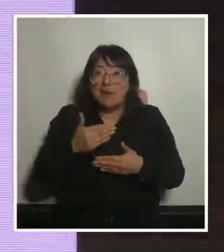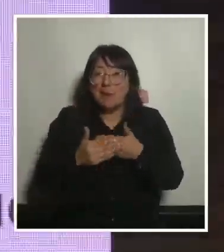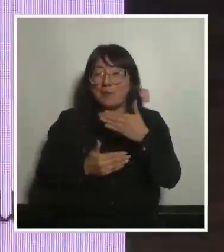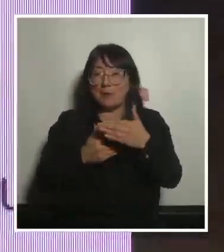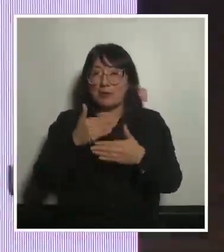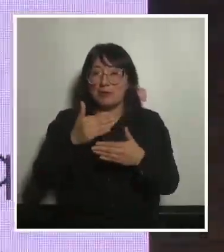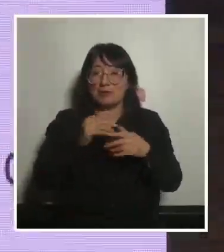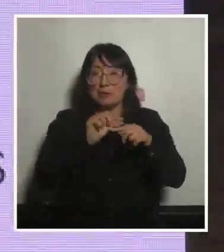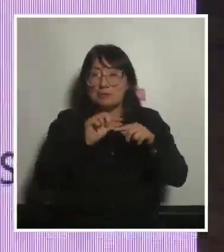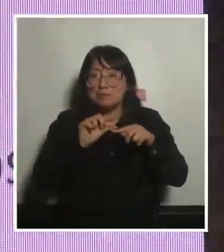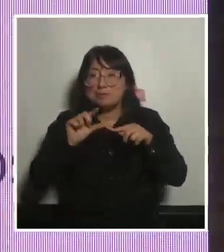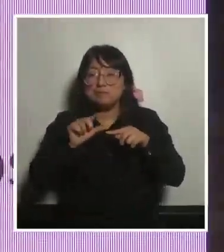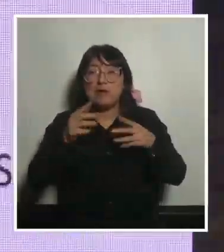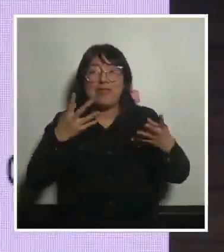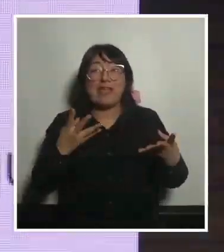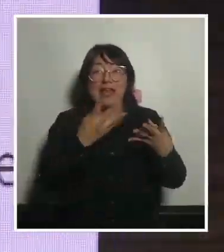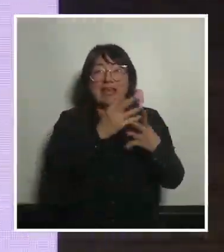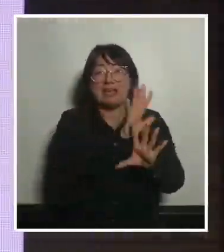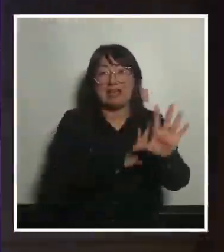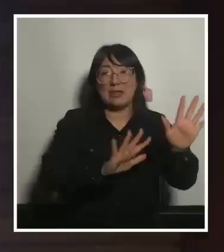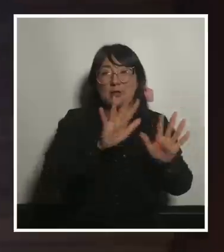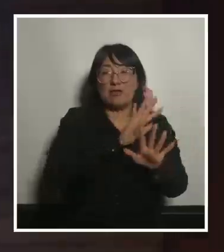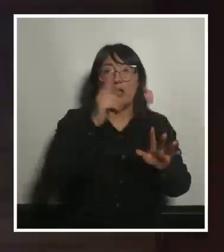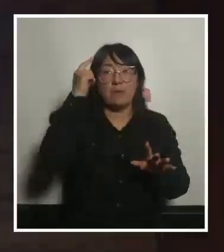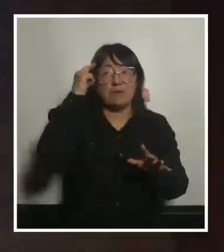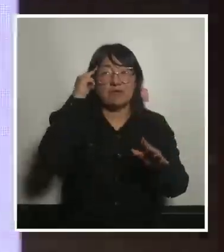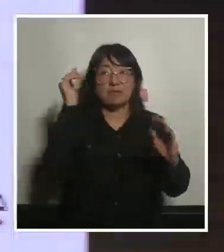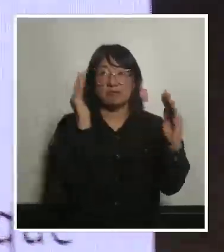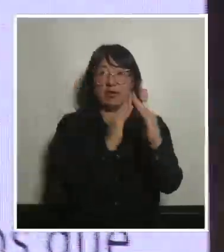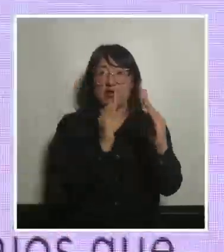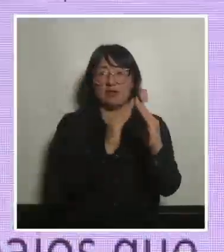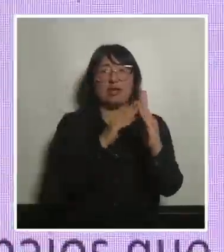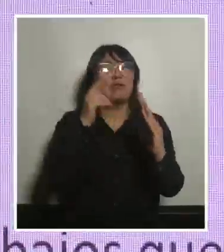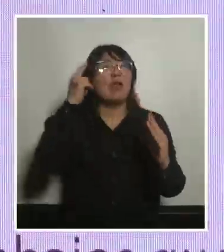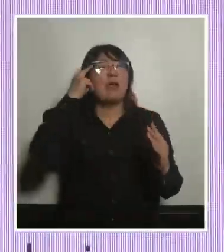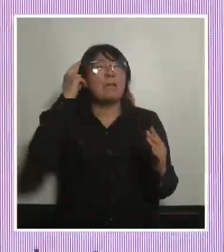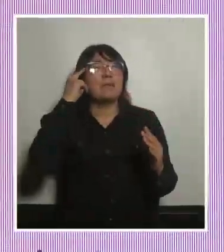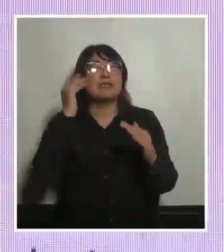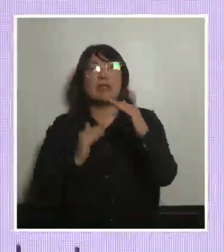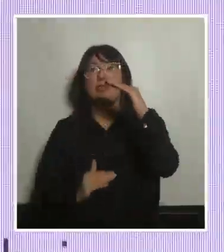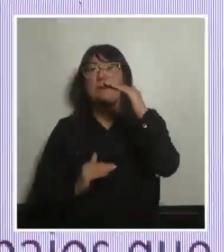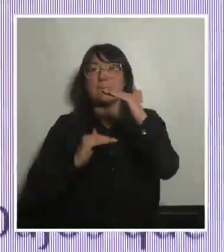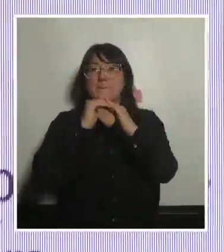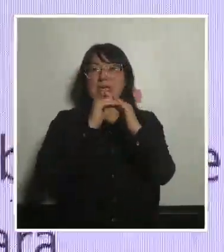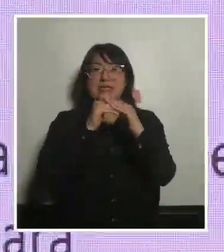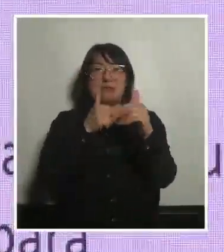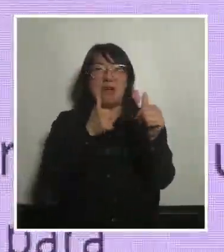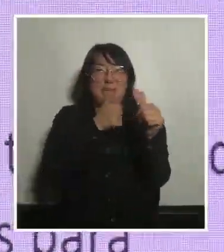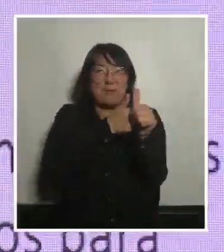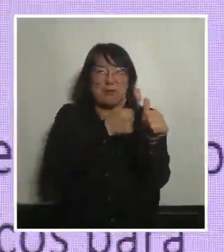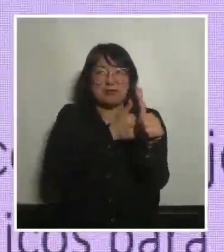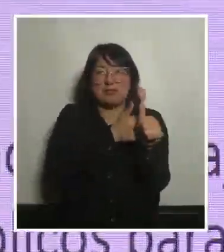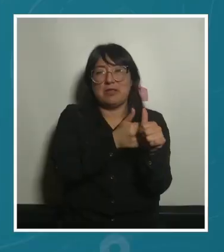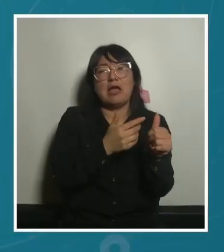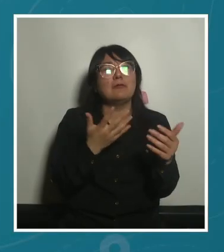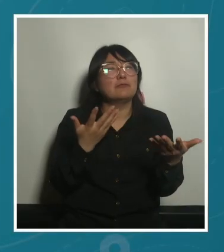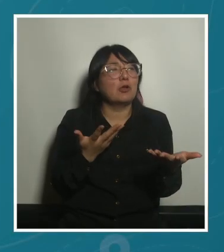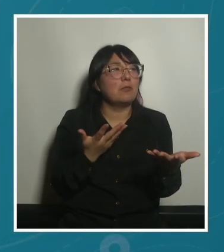red comunitaria de cuidados en el entorno de la vivienda que es en un entorno de máxima proximidad que vendrían a ser